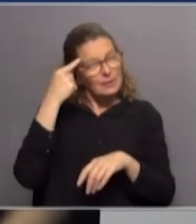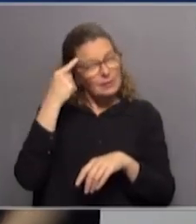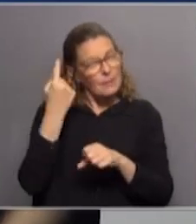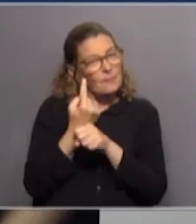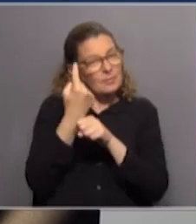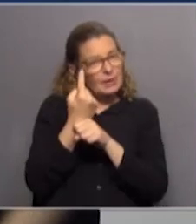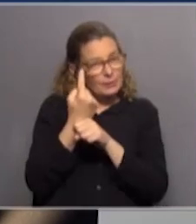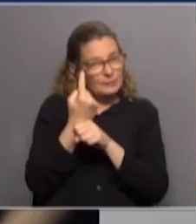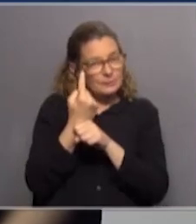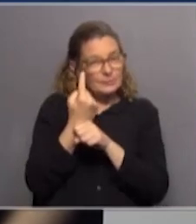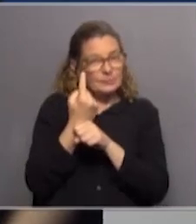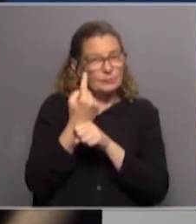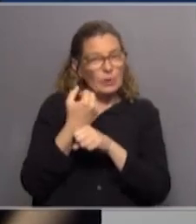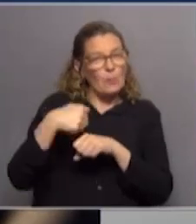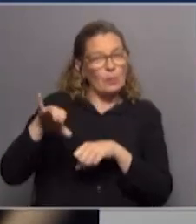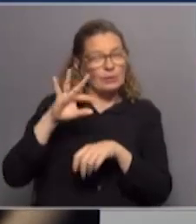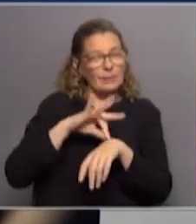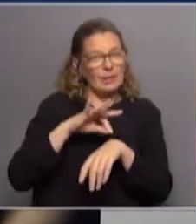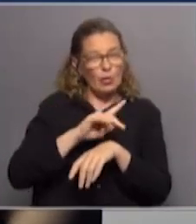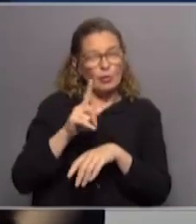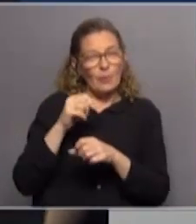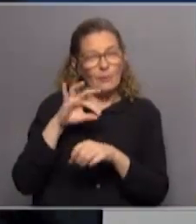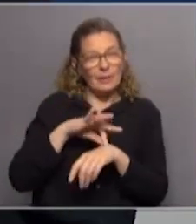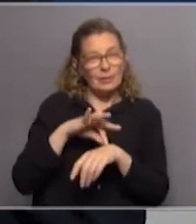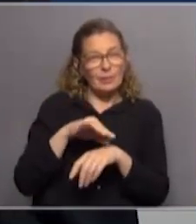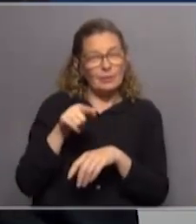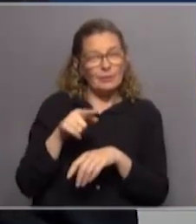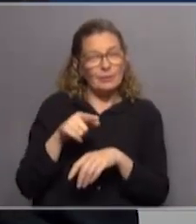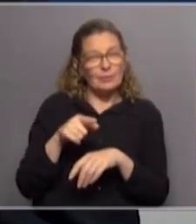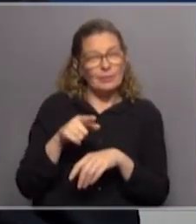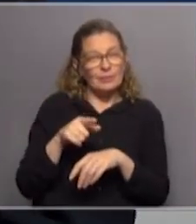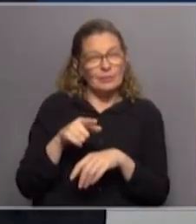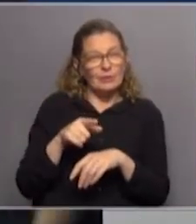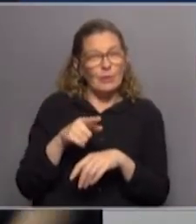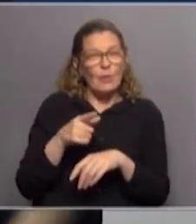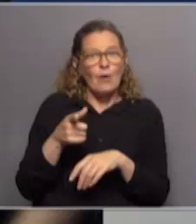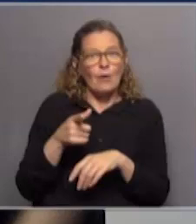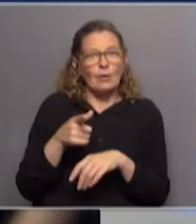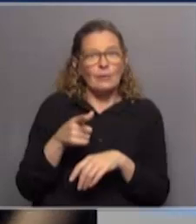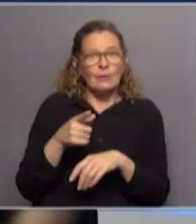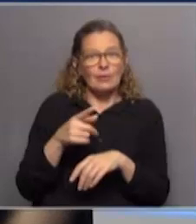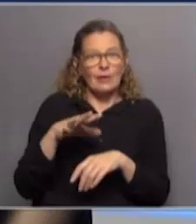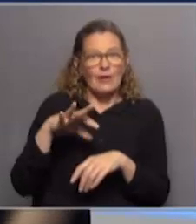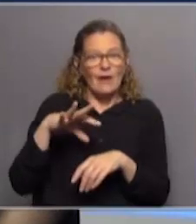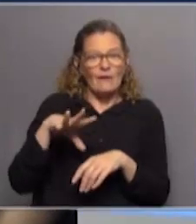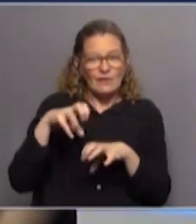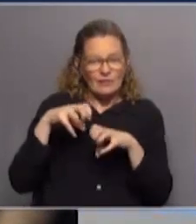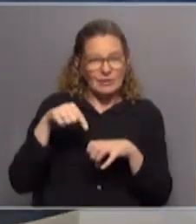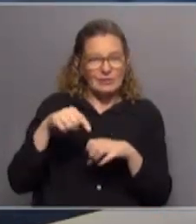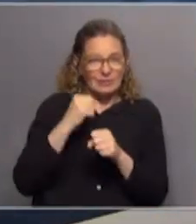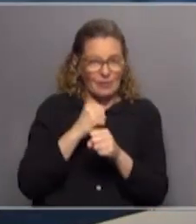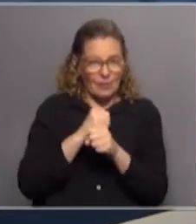aquellos no importa si son médicos o no médicos pero en los no médicos es casi casi en exclusividad que viven de este de este